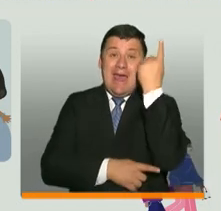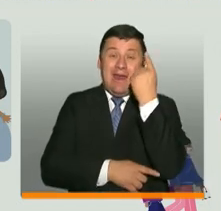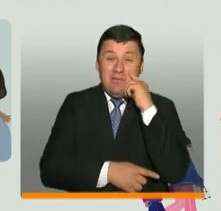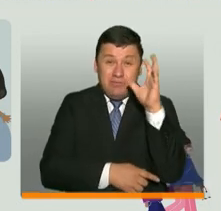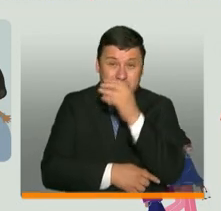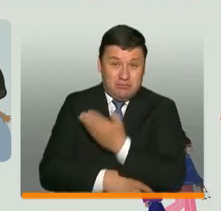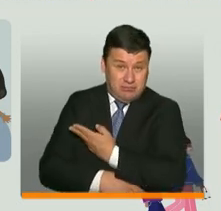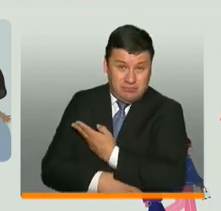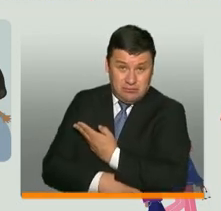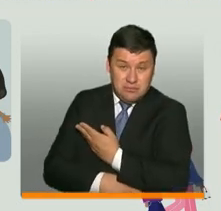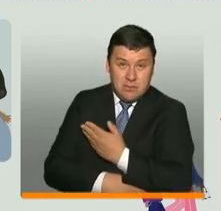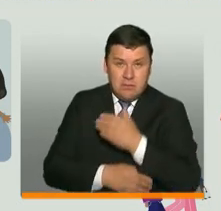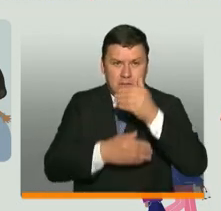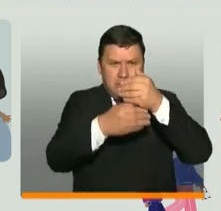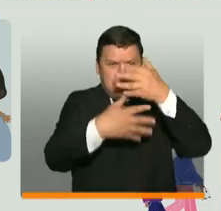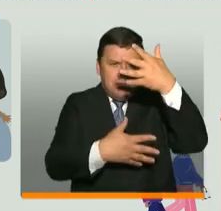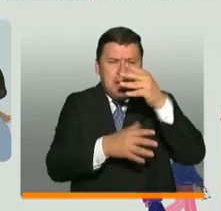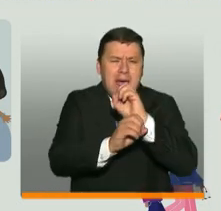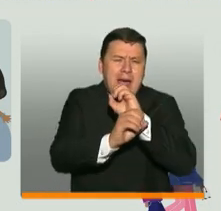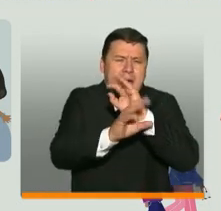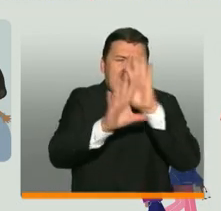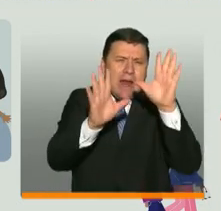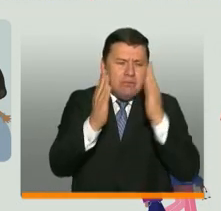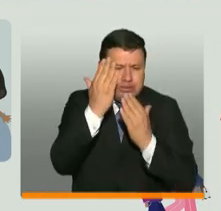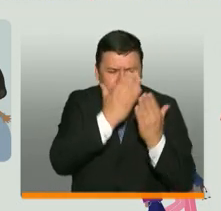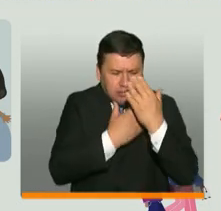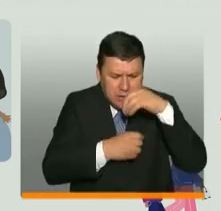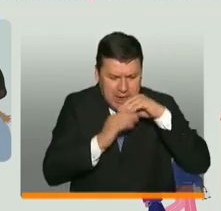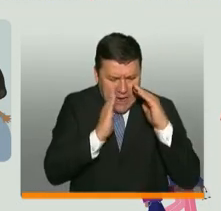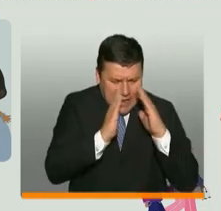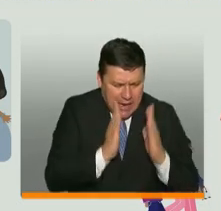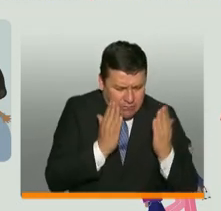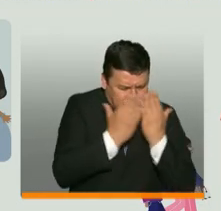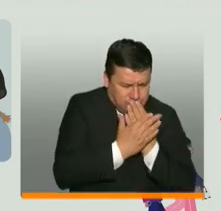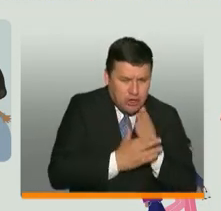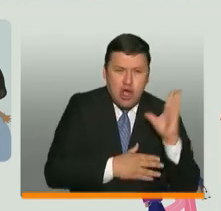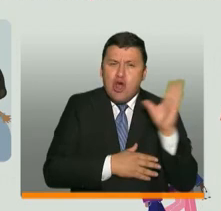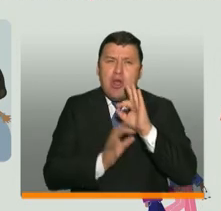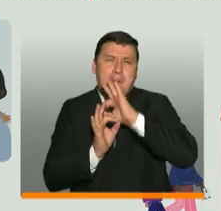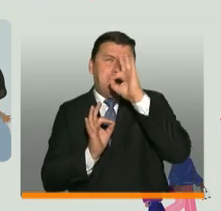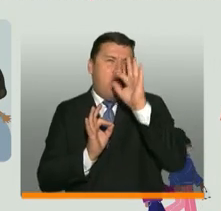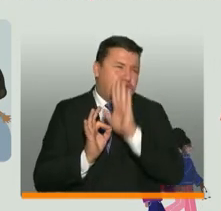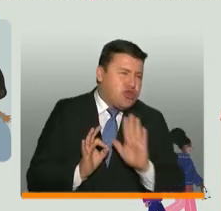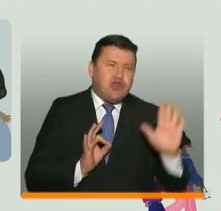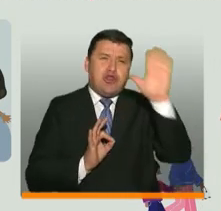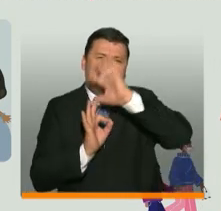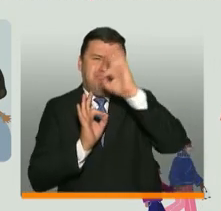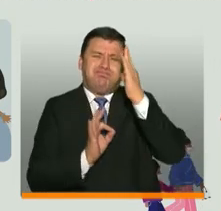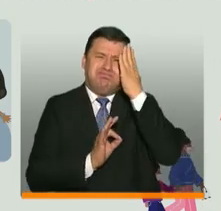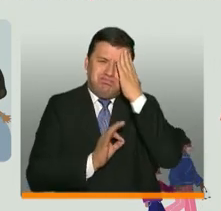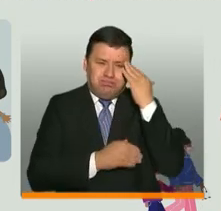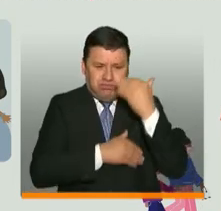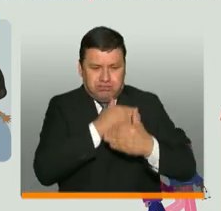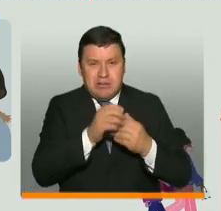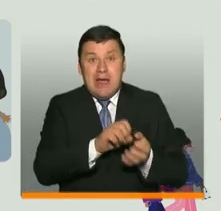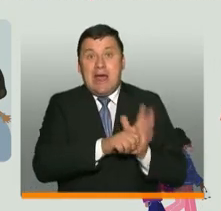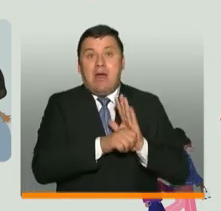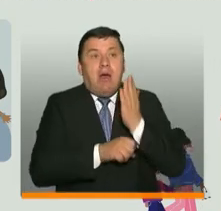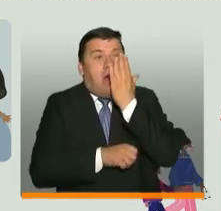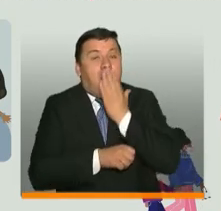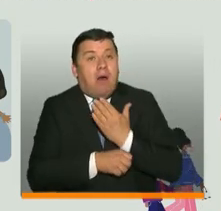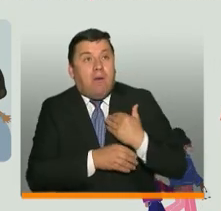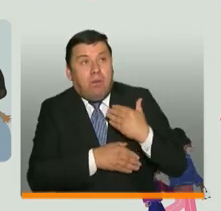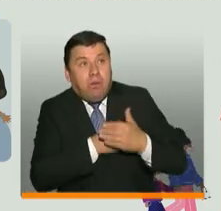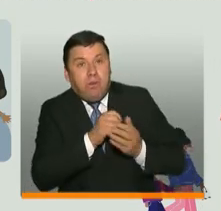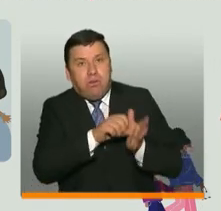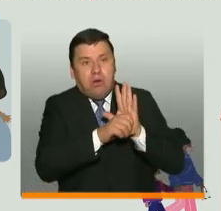ustedes observan, hay una primera parte muy detallada que es estudio en casa para todas las regiones que por las consideraciones de evolución de la pandemia y otras